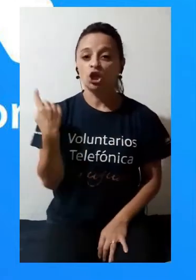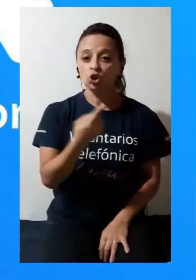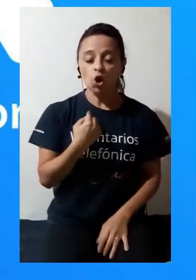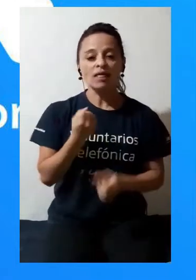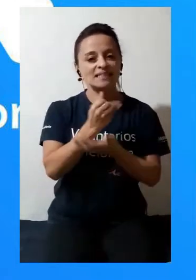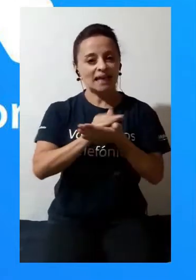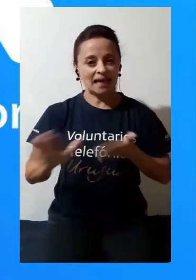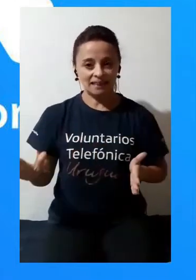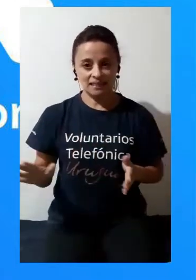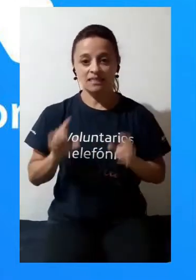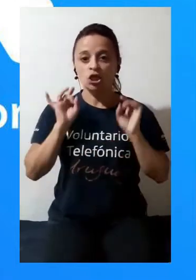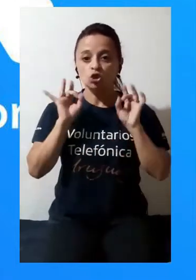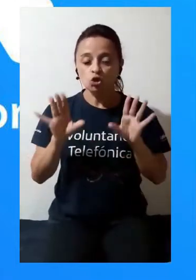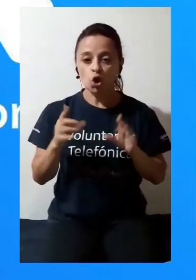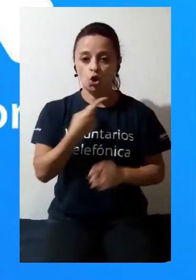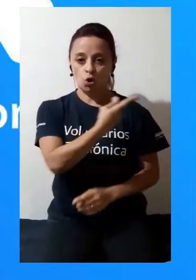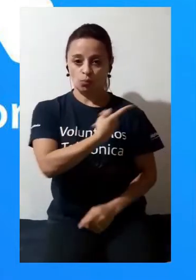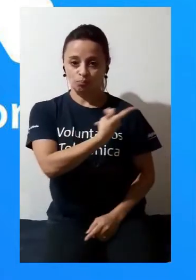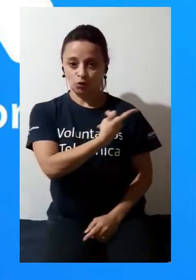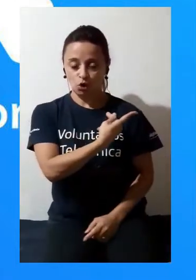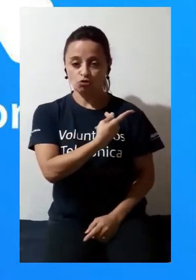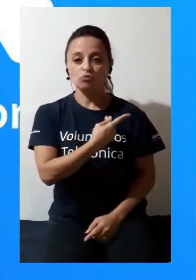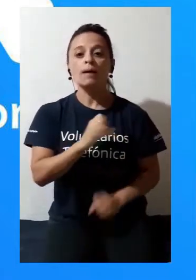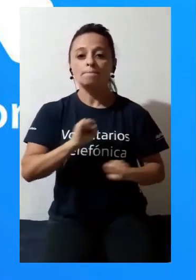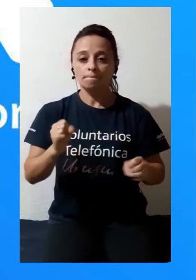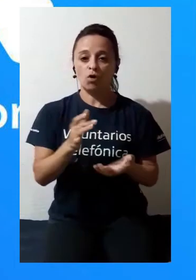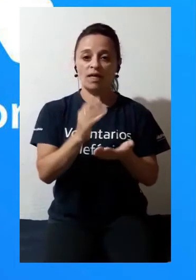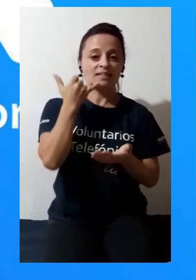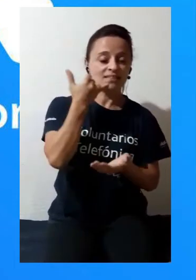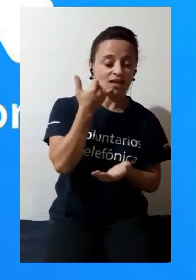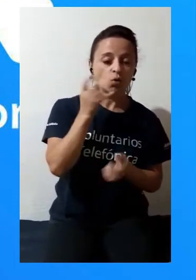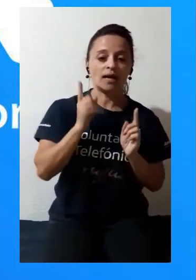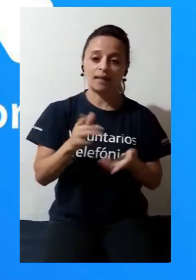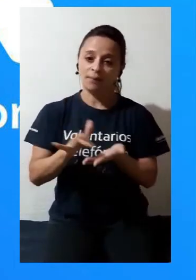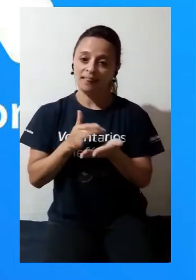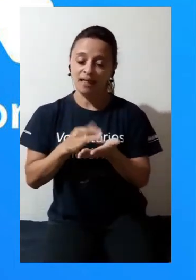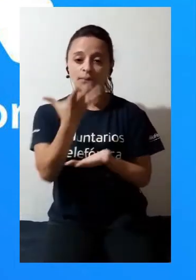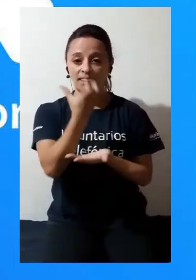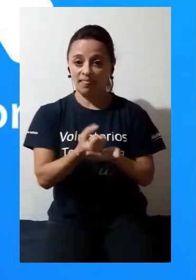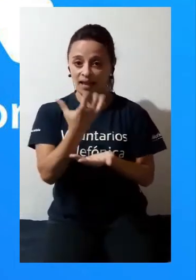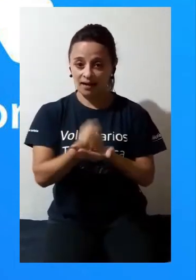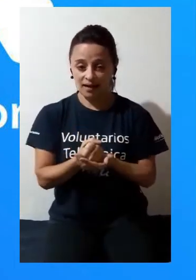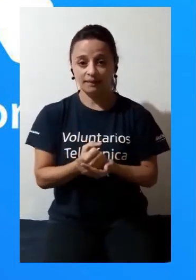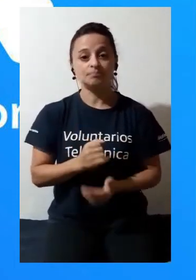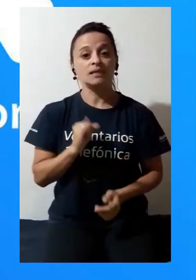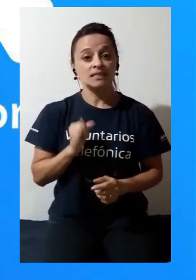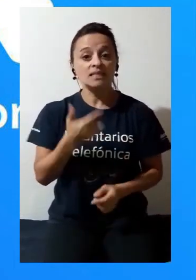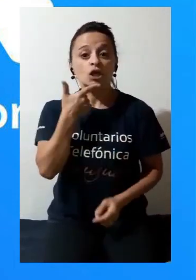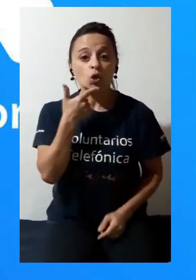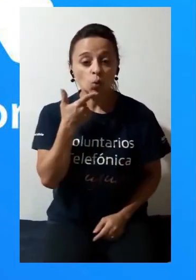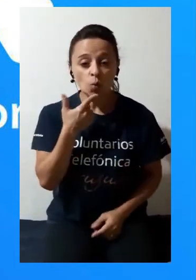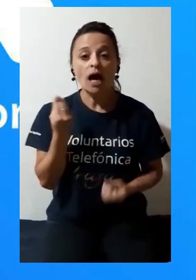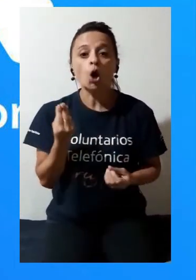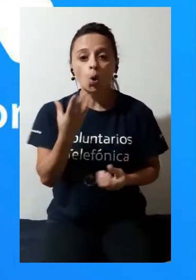al Play Store o App Store del celular o su tablet para descargarlos. Si tienen dudas sobre cómo descargar aplicaciones visiten